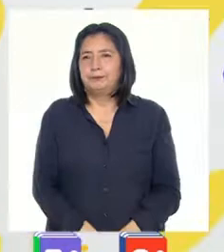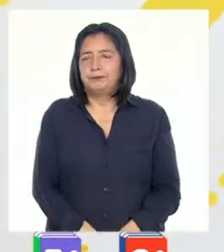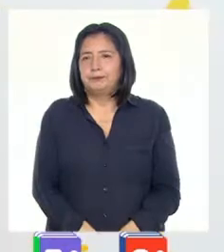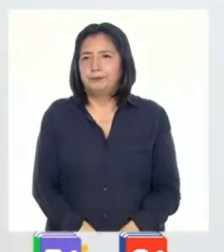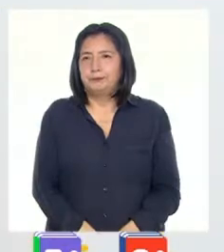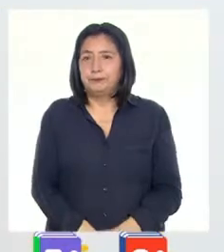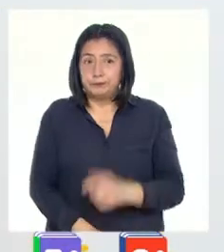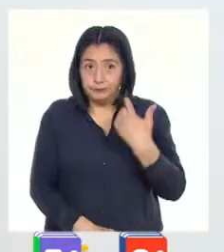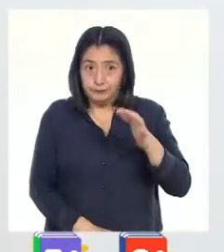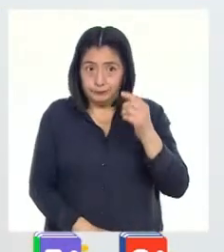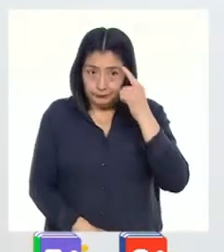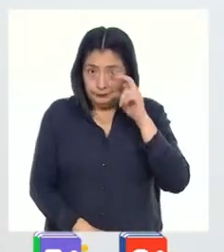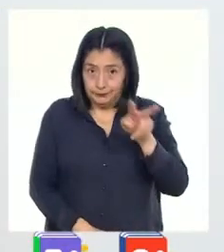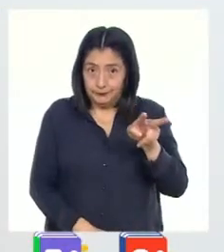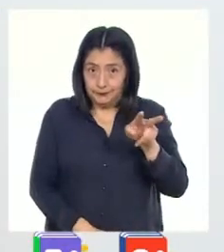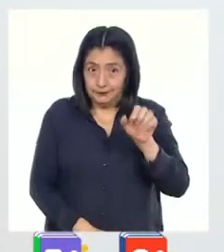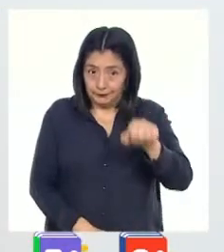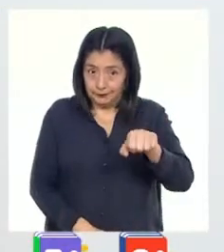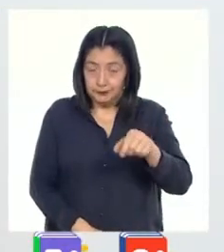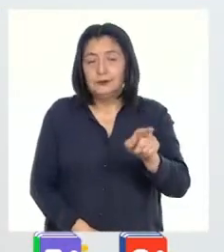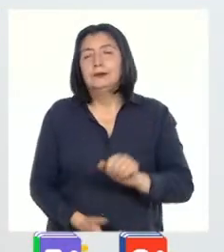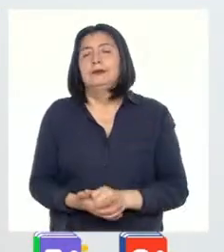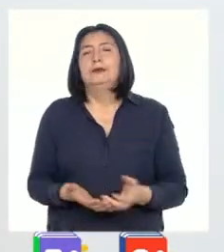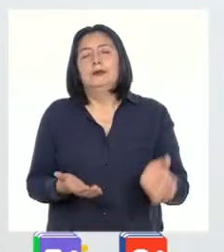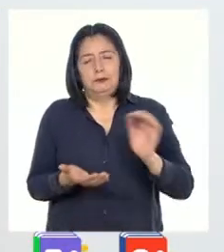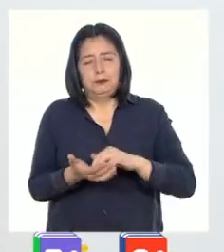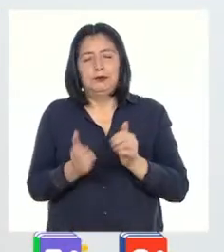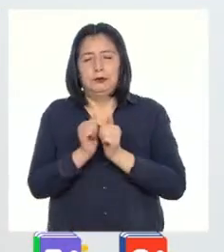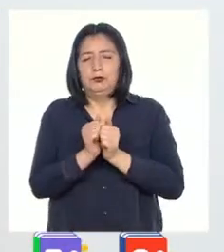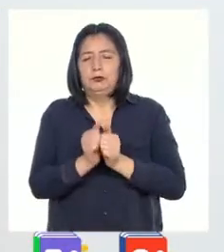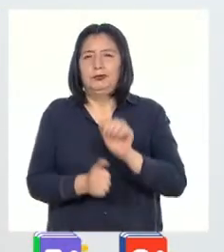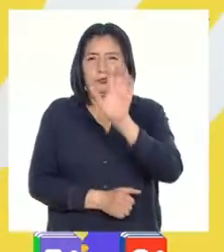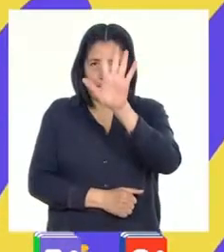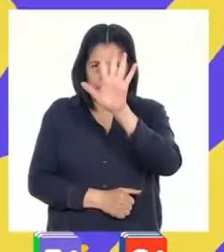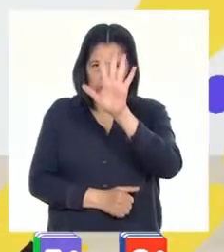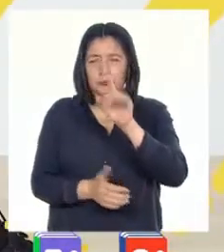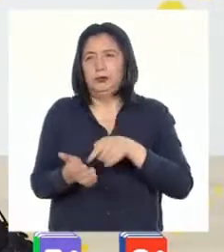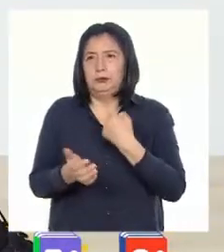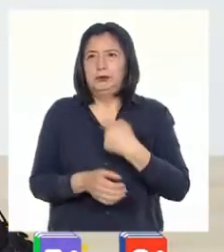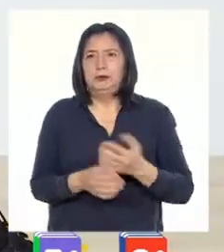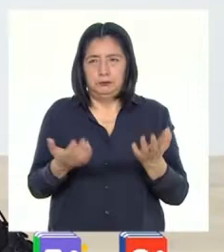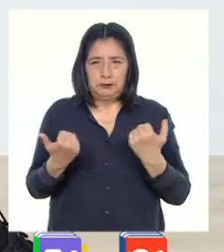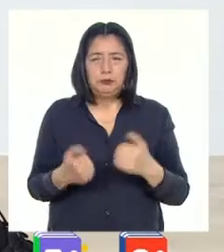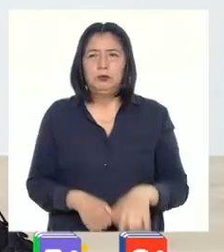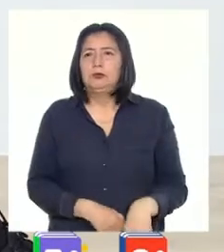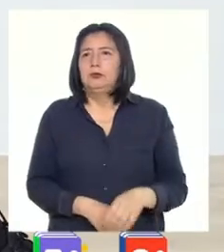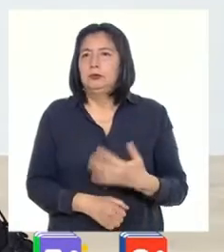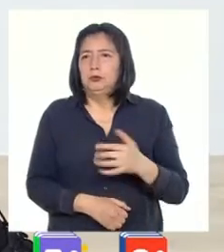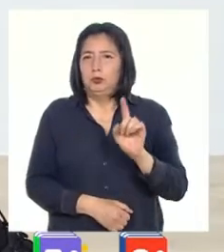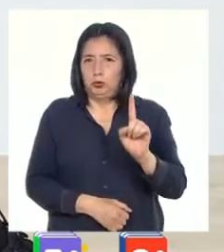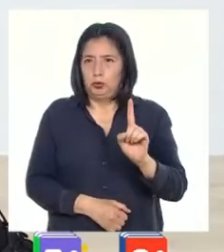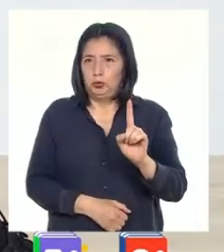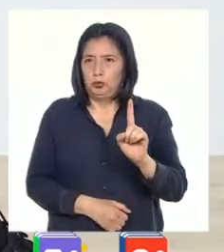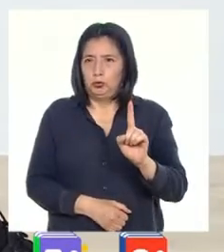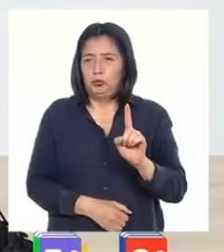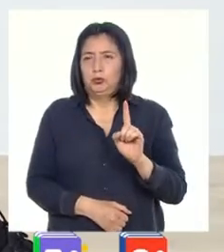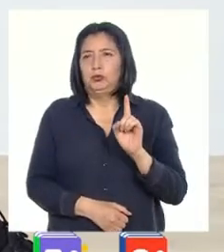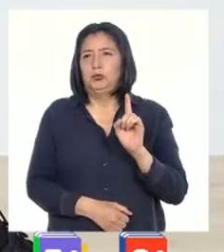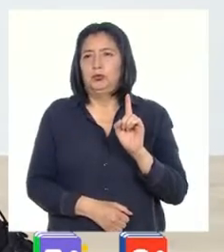¿Lo tienes? ¿Sí? Vamos a hacerlo juntos cinco veces. Vamos. Y... Uno.